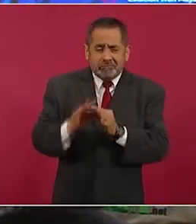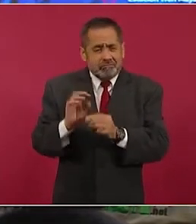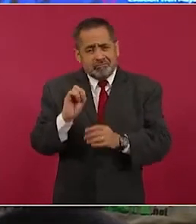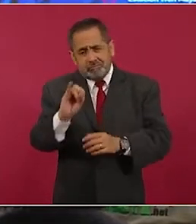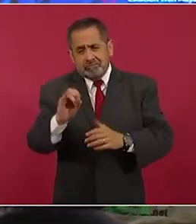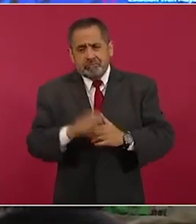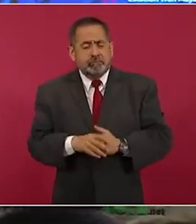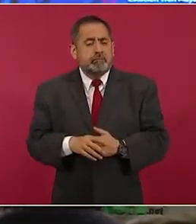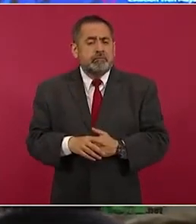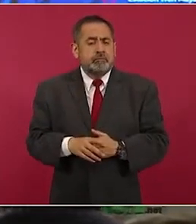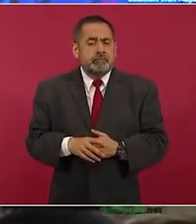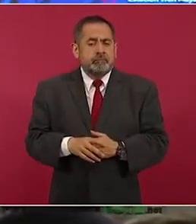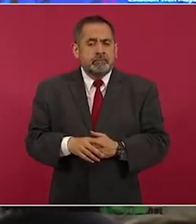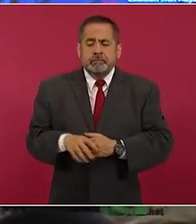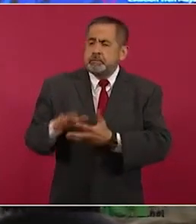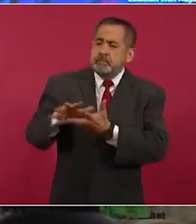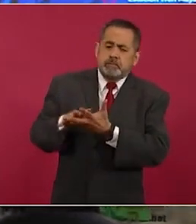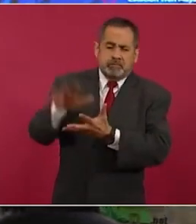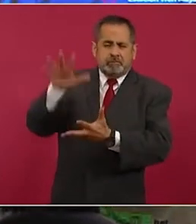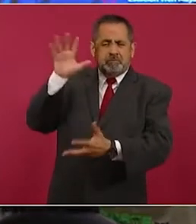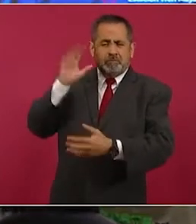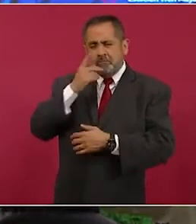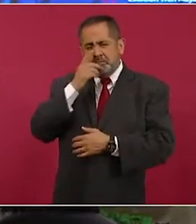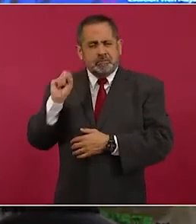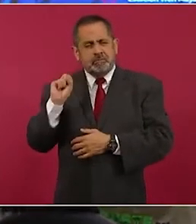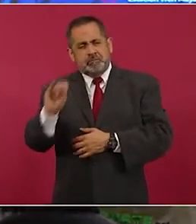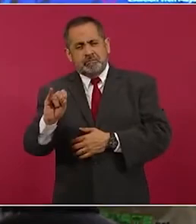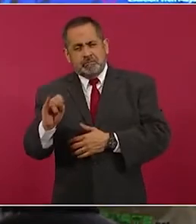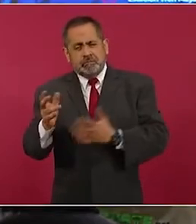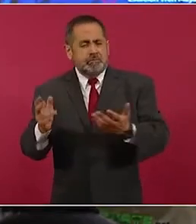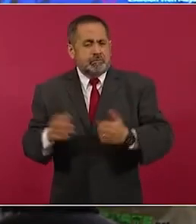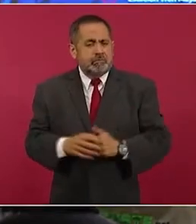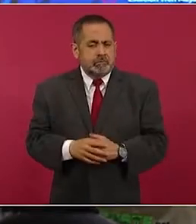La mayoría a favor. ¿Ustedes creen